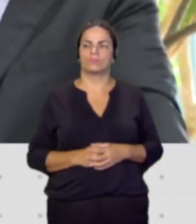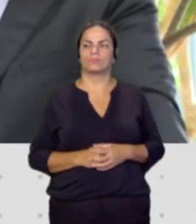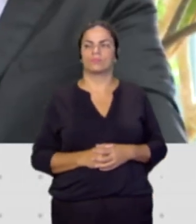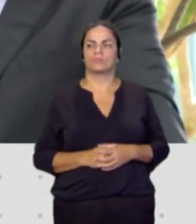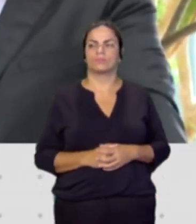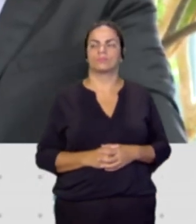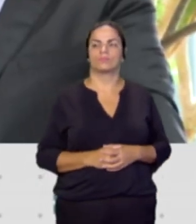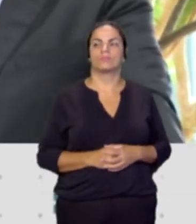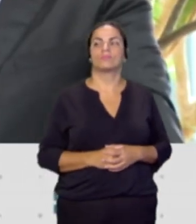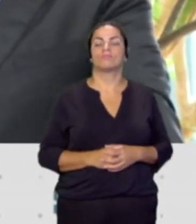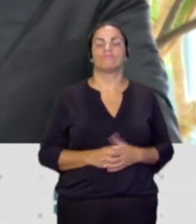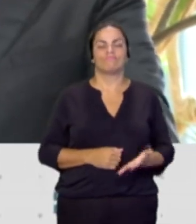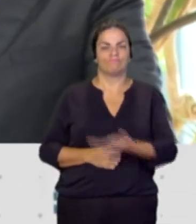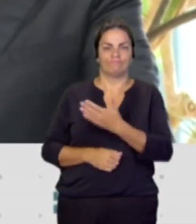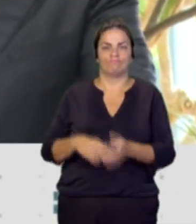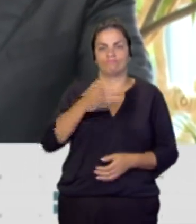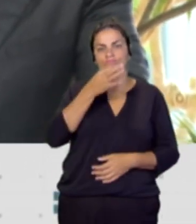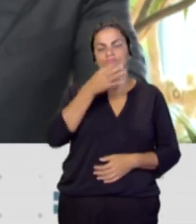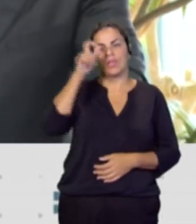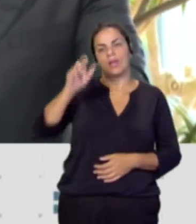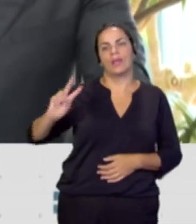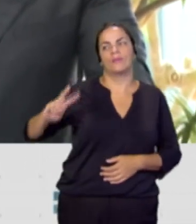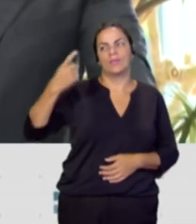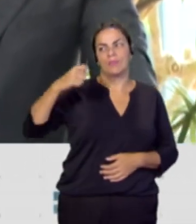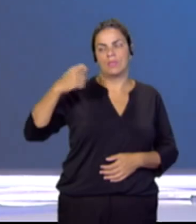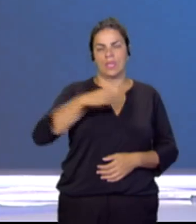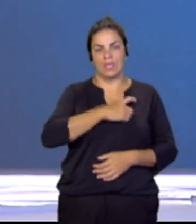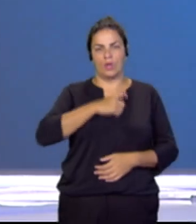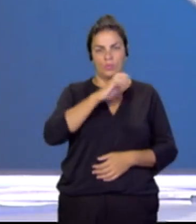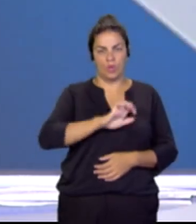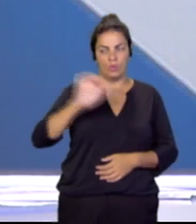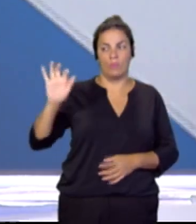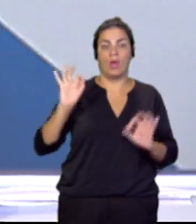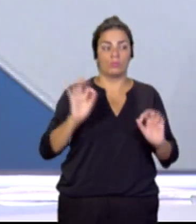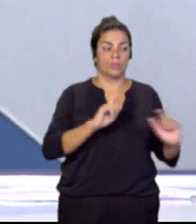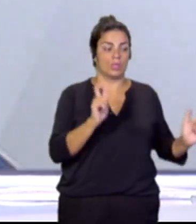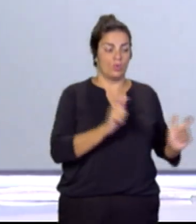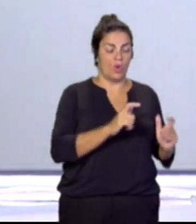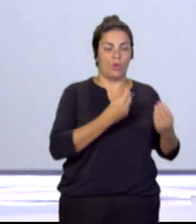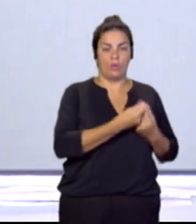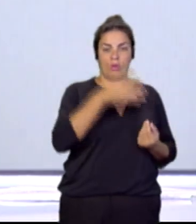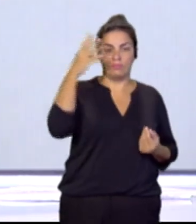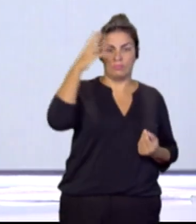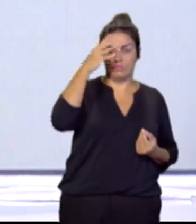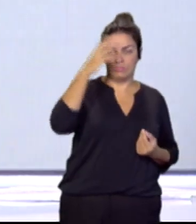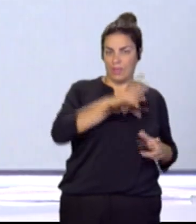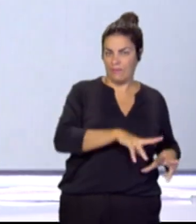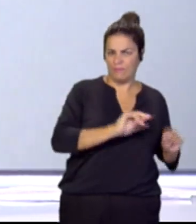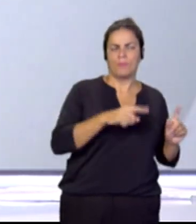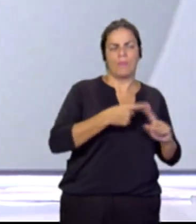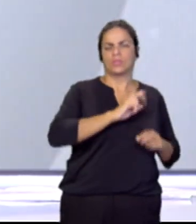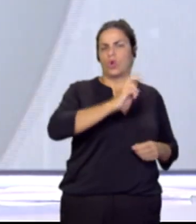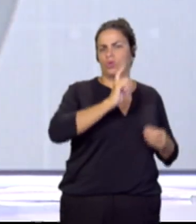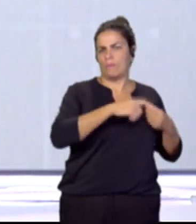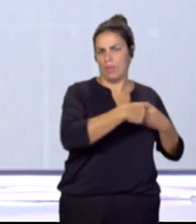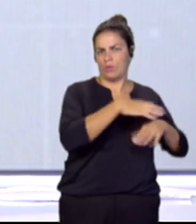Bueno, era la intervención por parte del vicepresidente de la Comisión Europea que ha salido de esa reunión con el presidente de Canarias y con otros miembros del